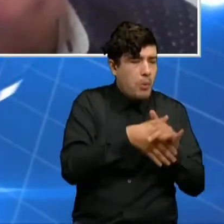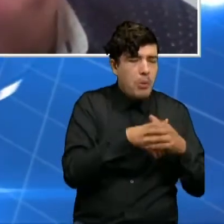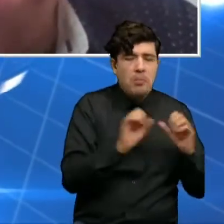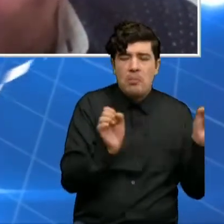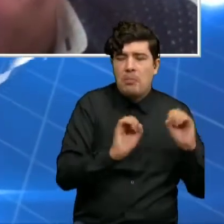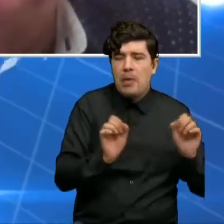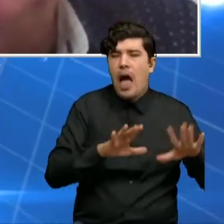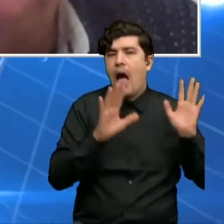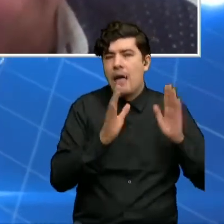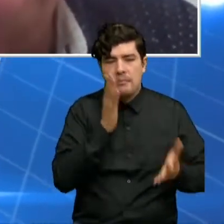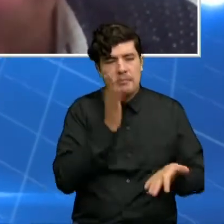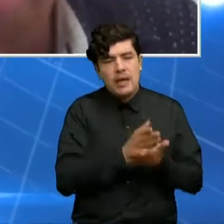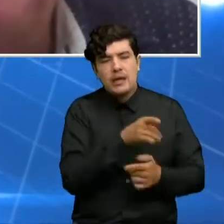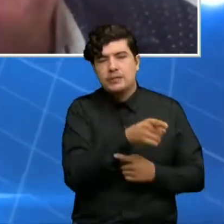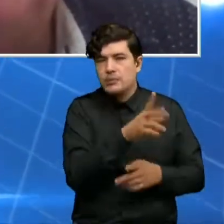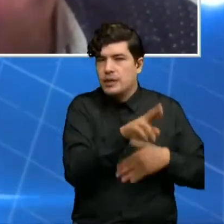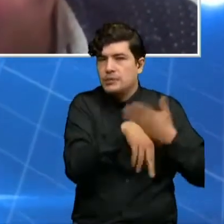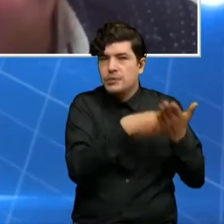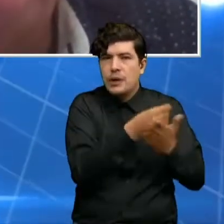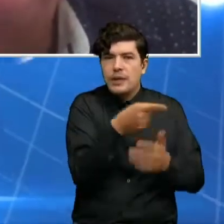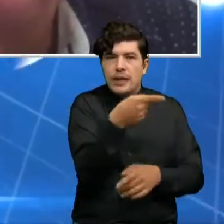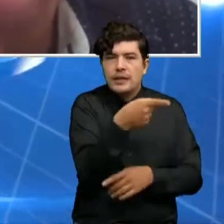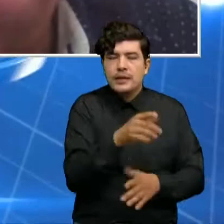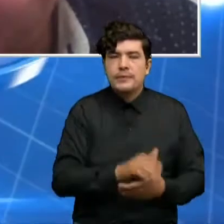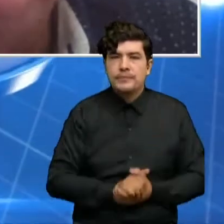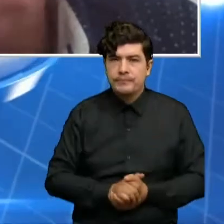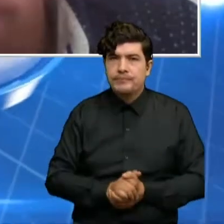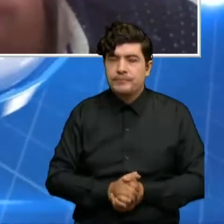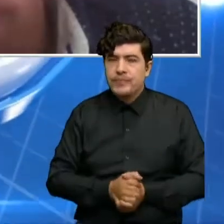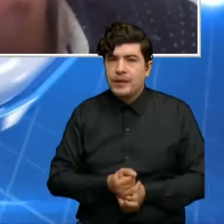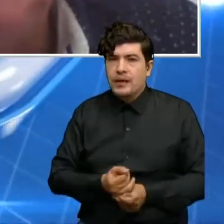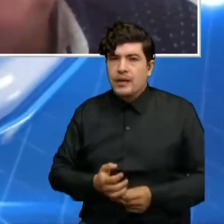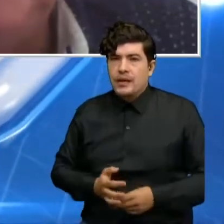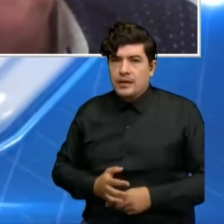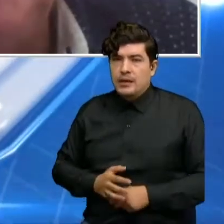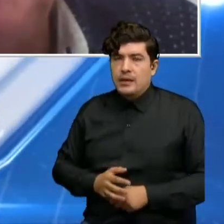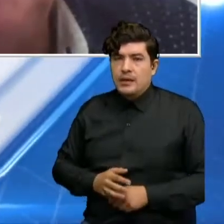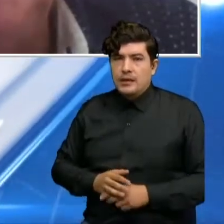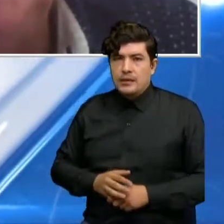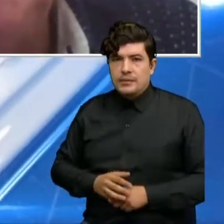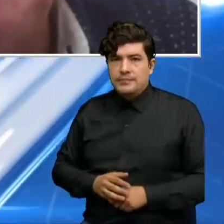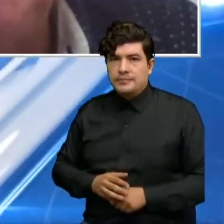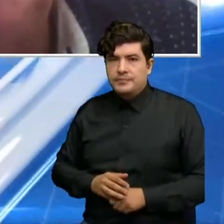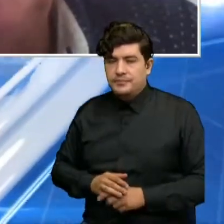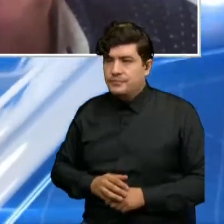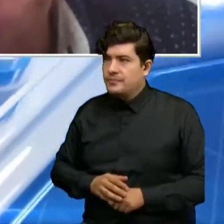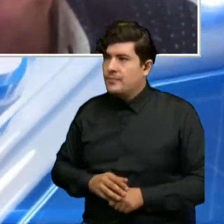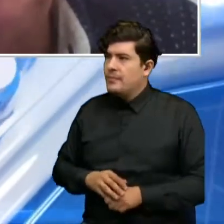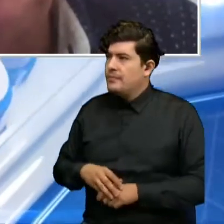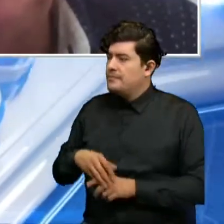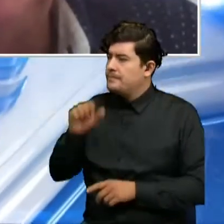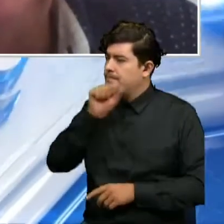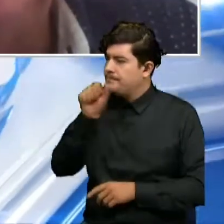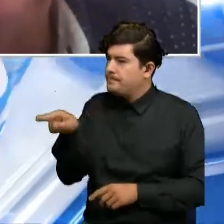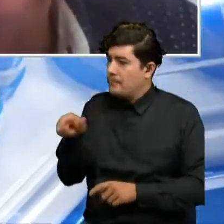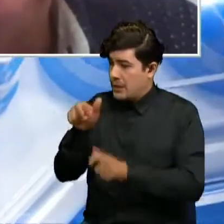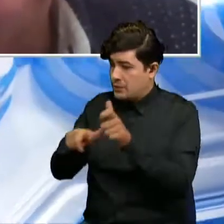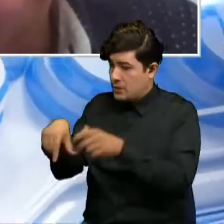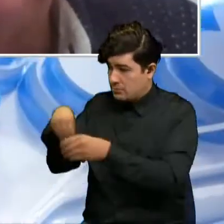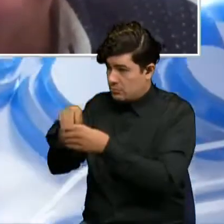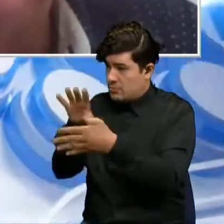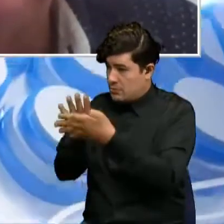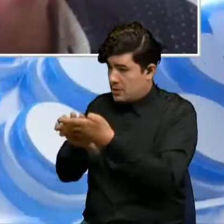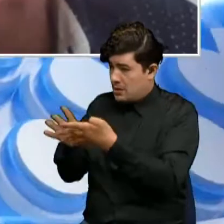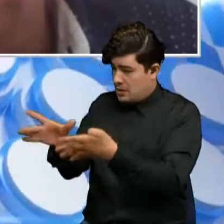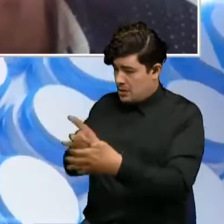Y ahí están los resultados. Hernando, ¿tiene usted conocimiento de cuál es el estado de salud de estas personas que están contagiadas? ¿Son síntomas que pueden ser tratados dentro